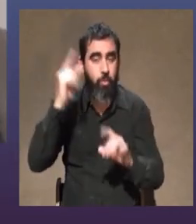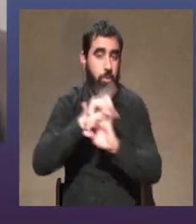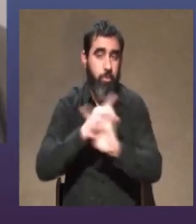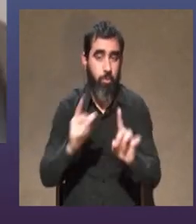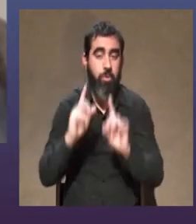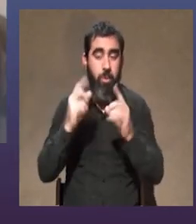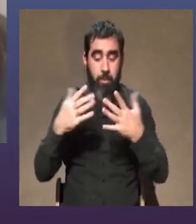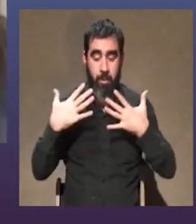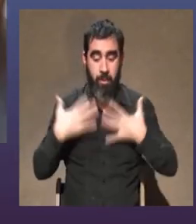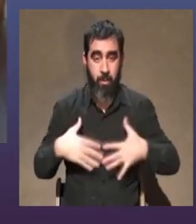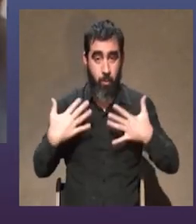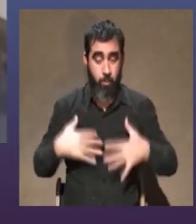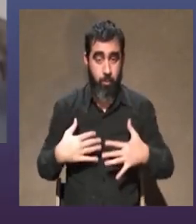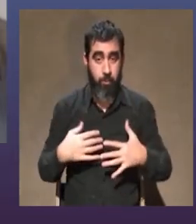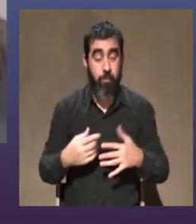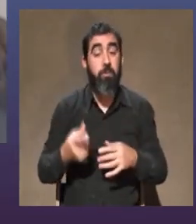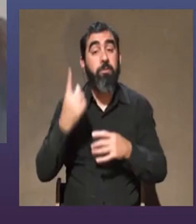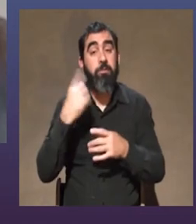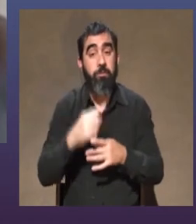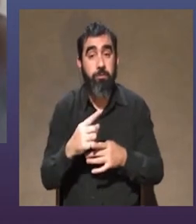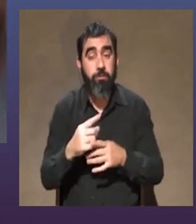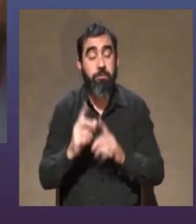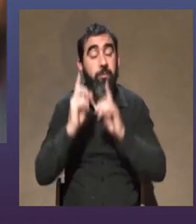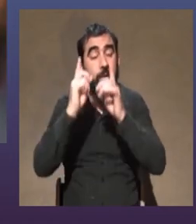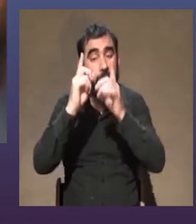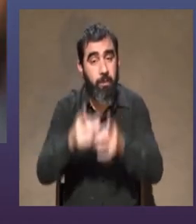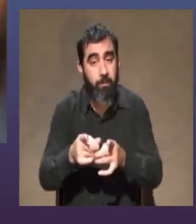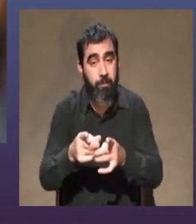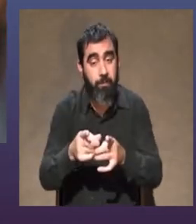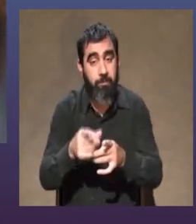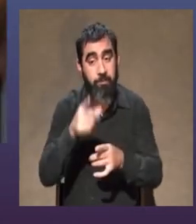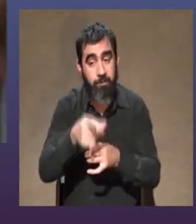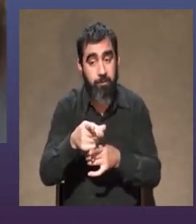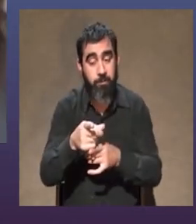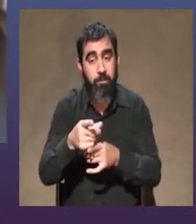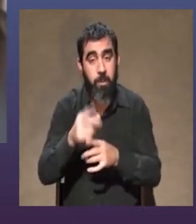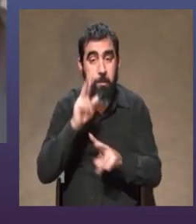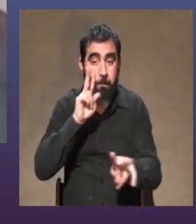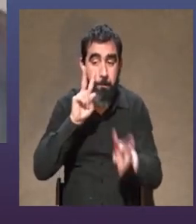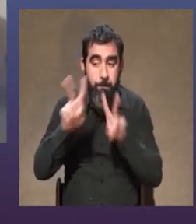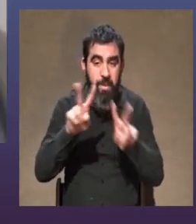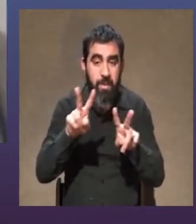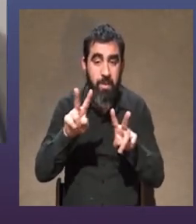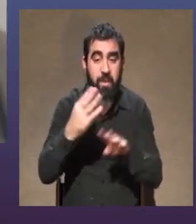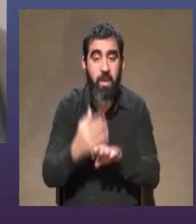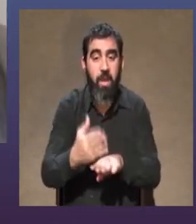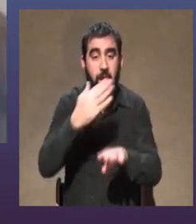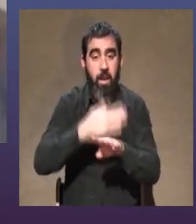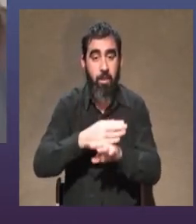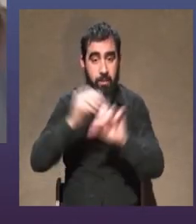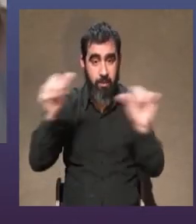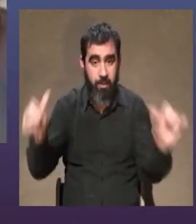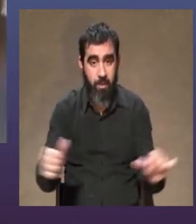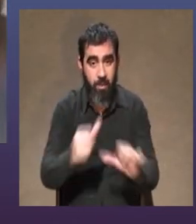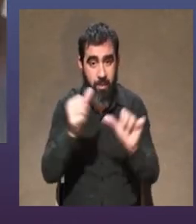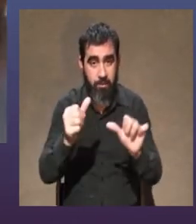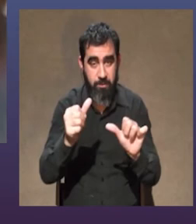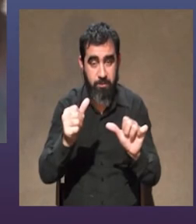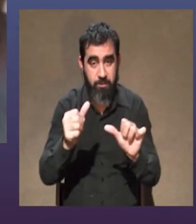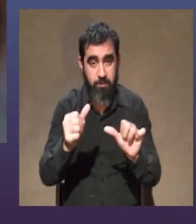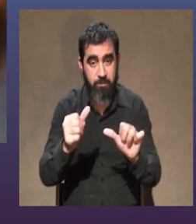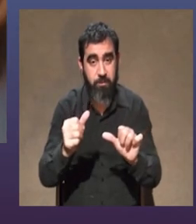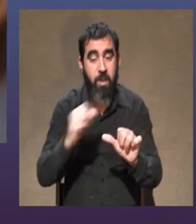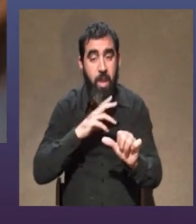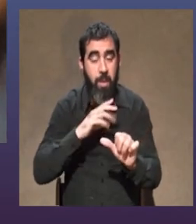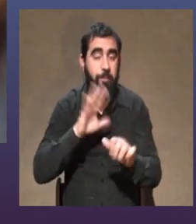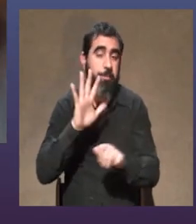corporales entonces también eso ha sido mirar lo que hacía antes desde otro lugar abrí